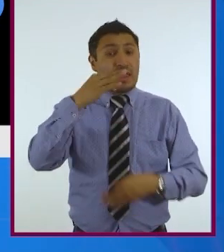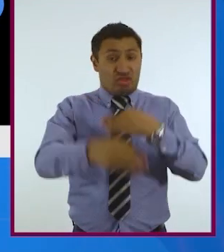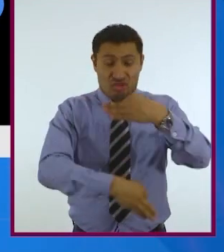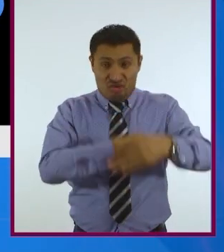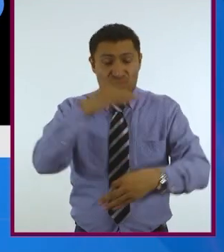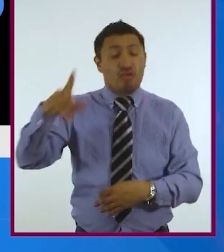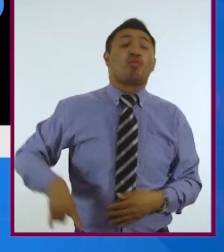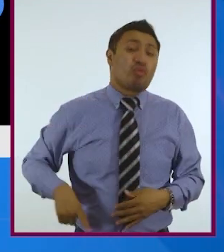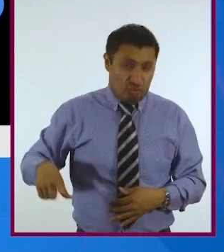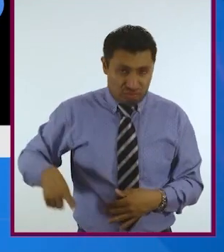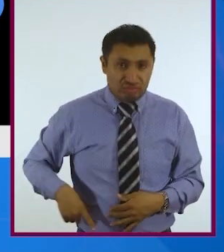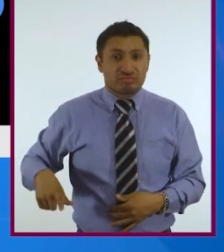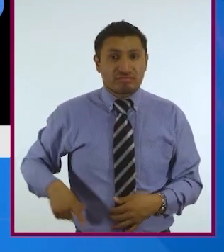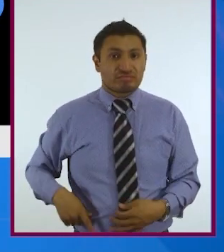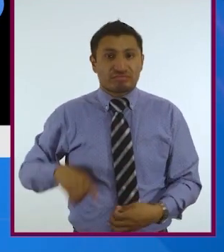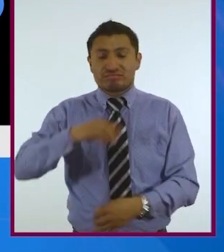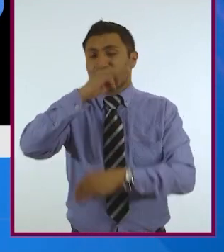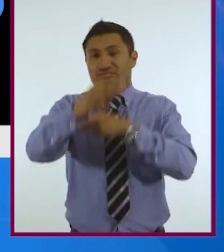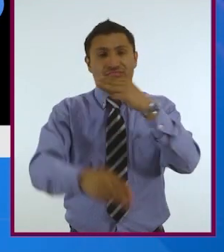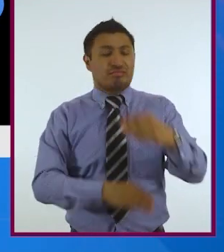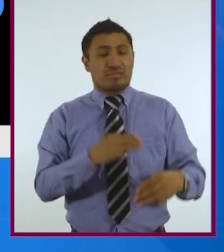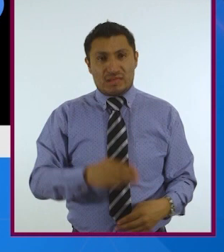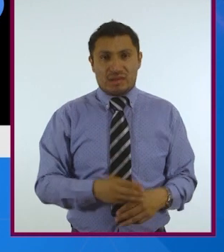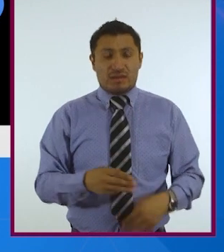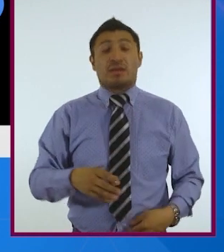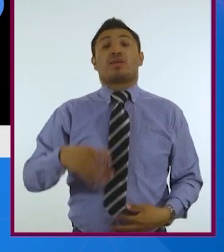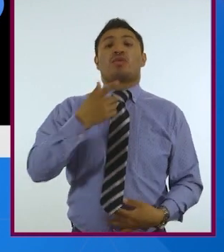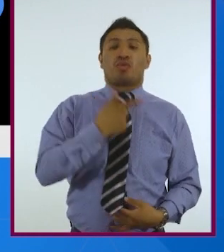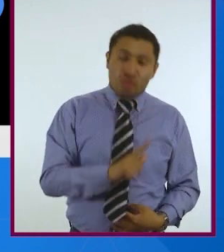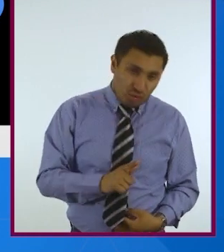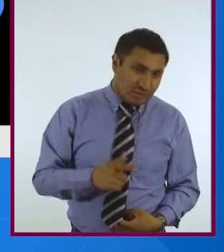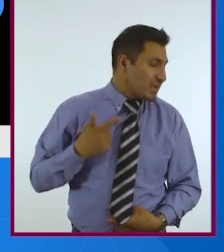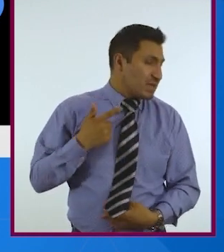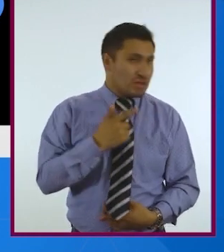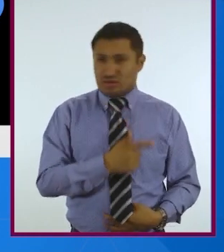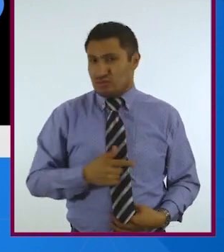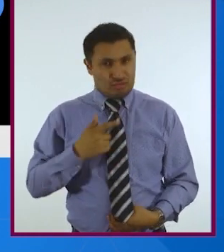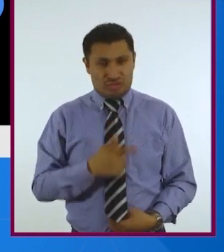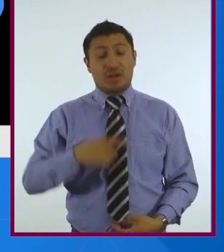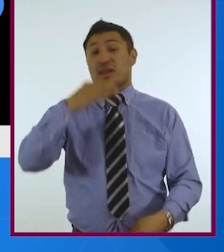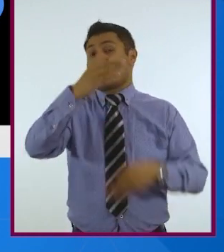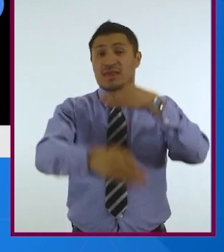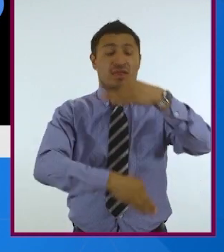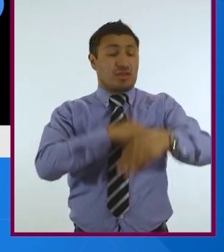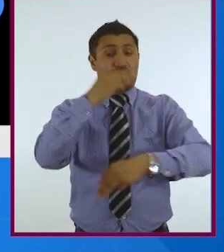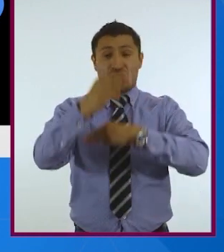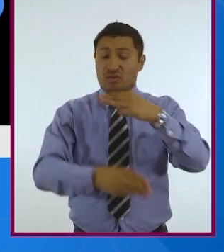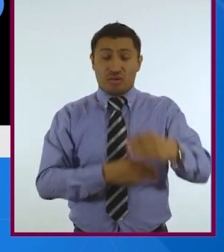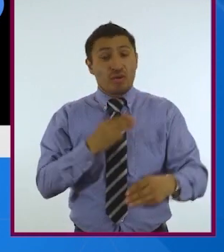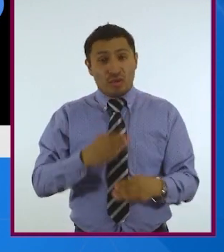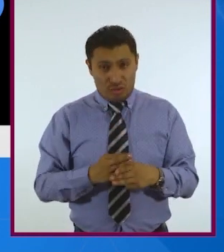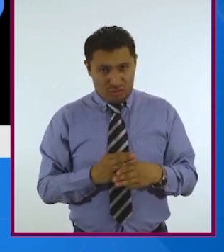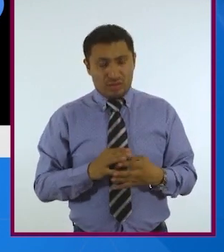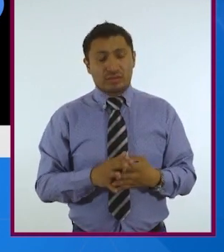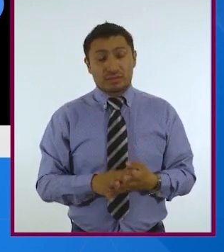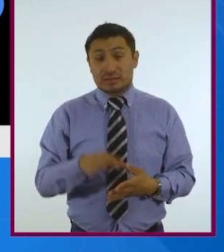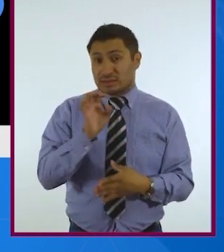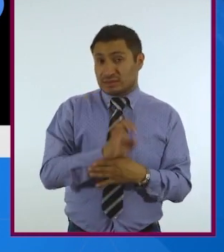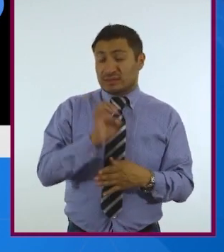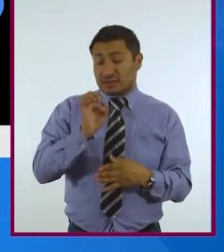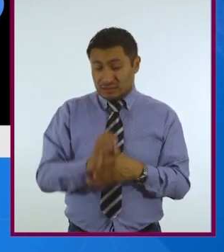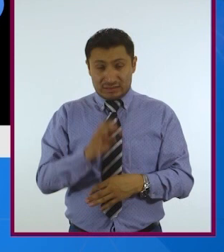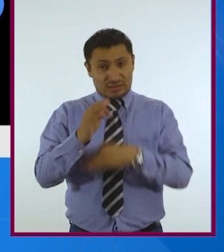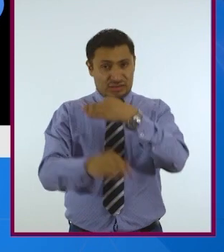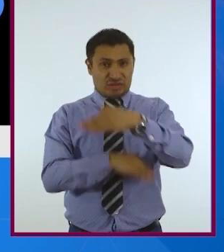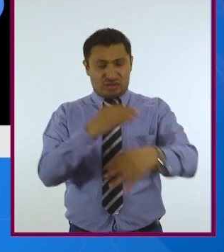gobiernos. Esto es global. Nos guste o no nos guste, esto es global. Entonces, todos los